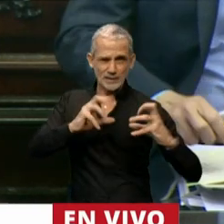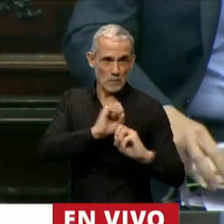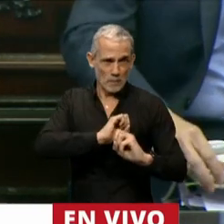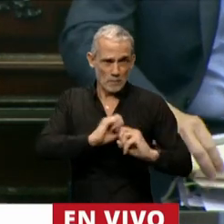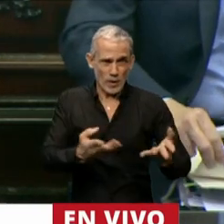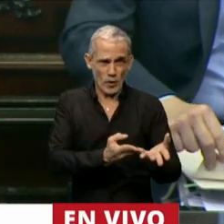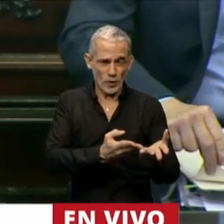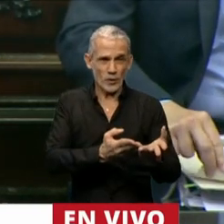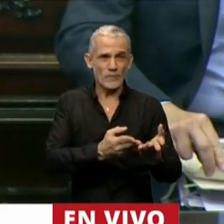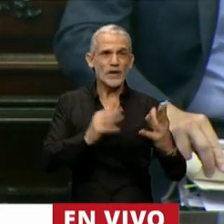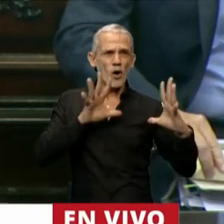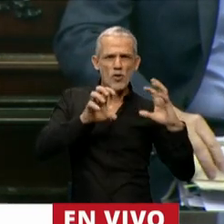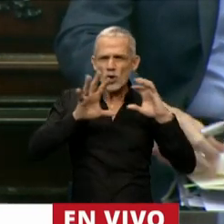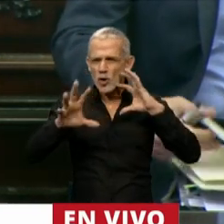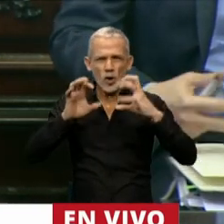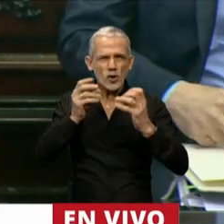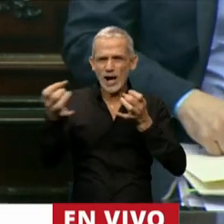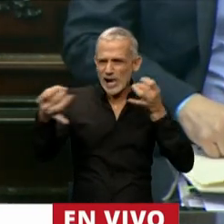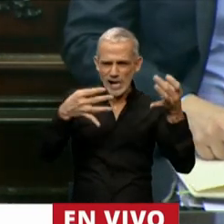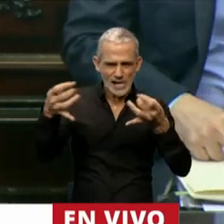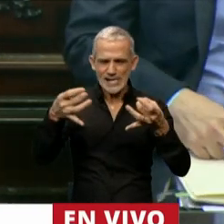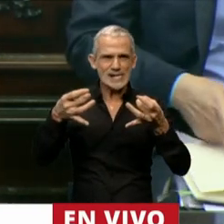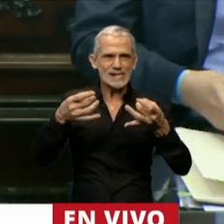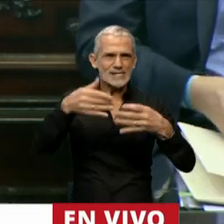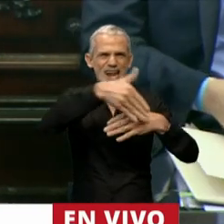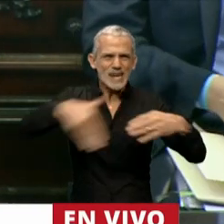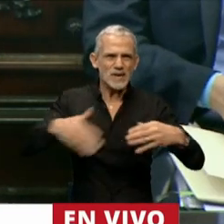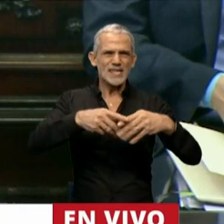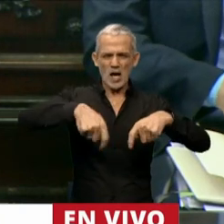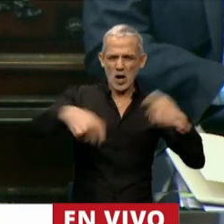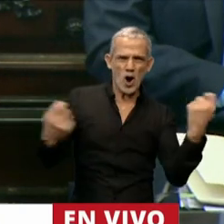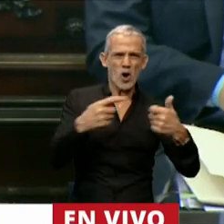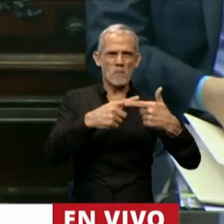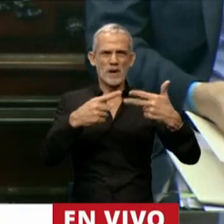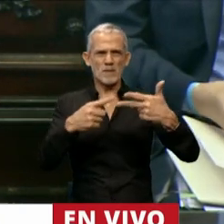del odio, lo único que hace es limitar, fracturar